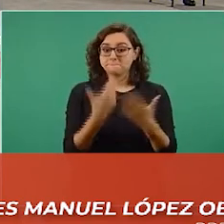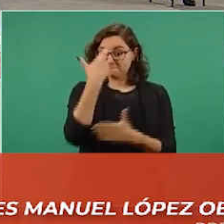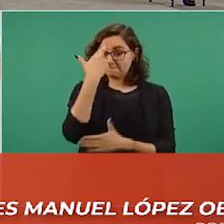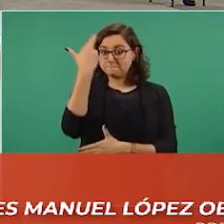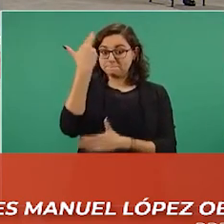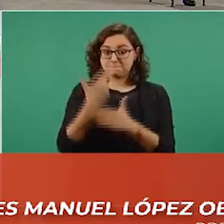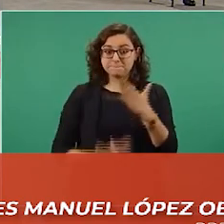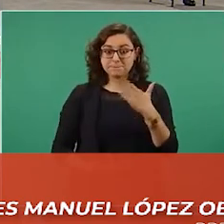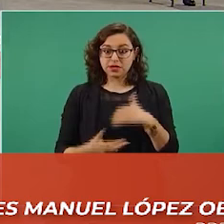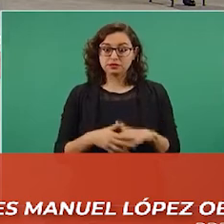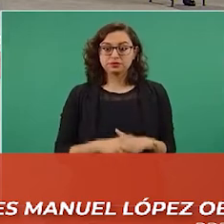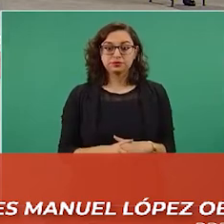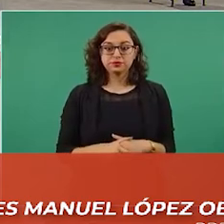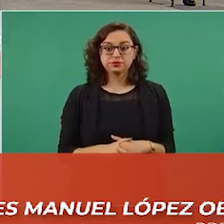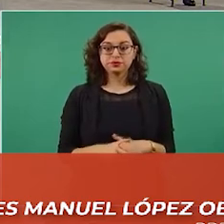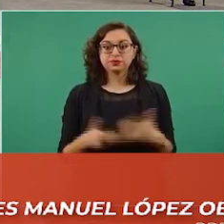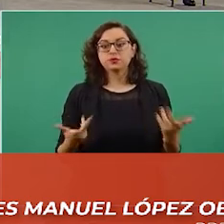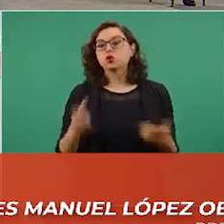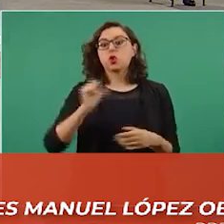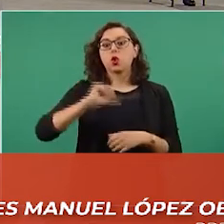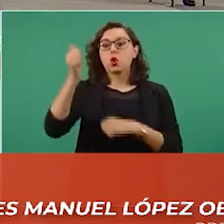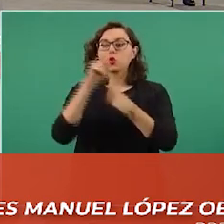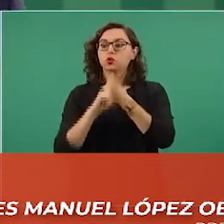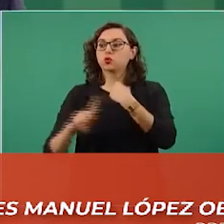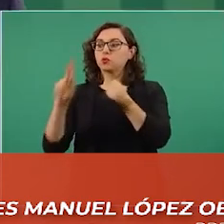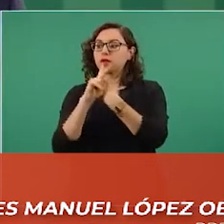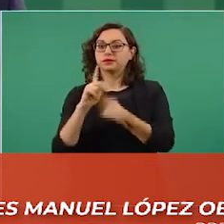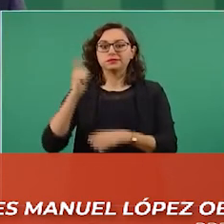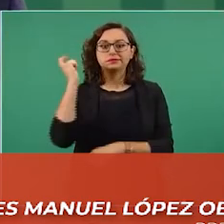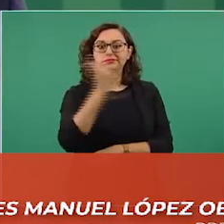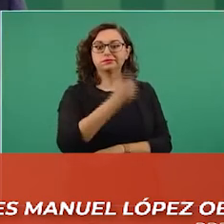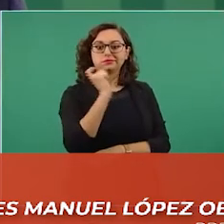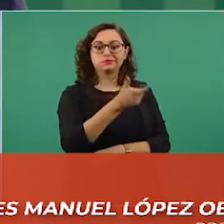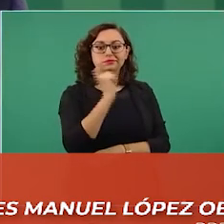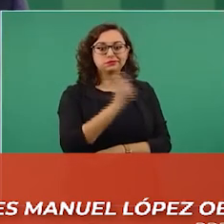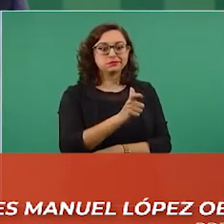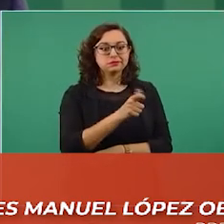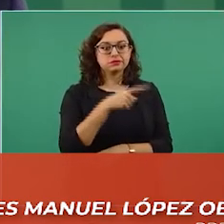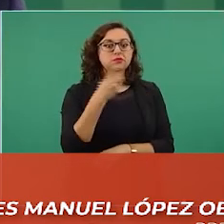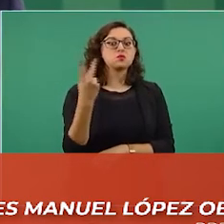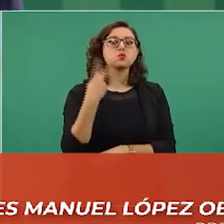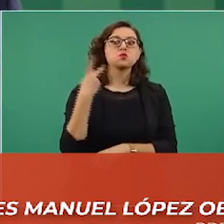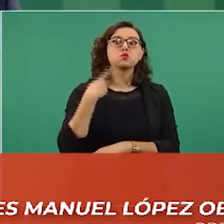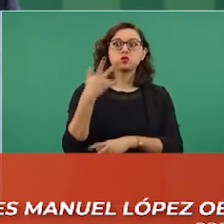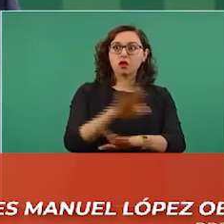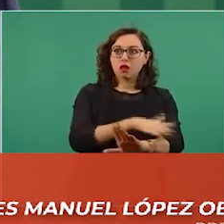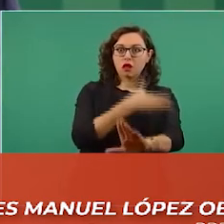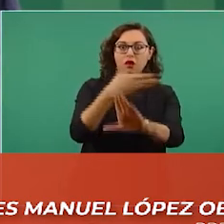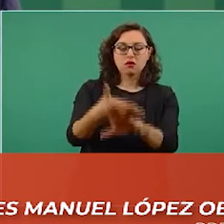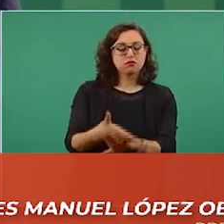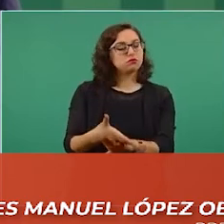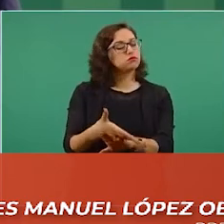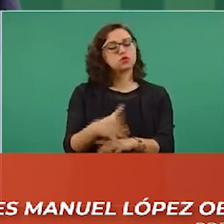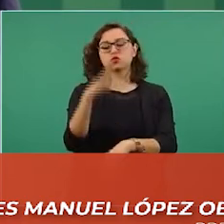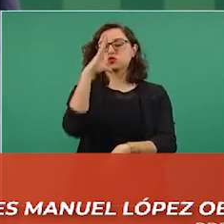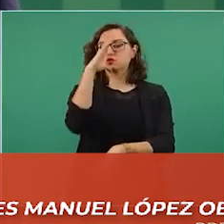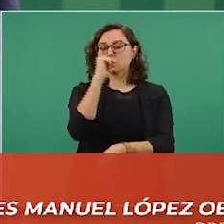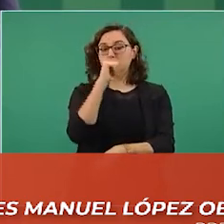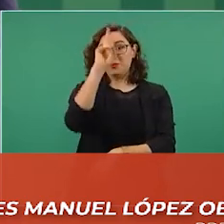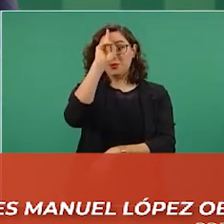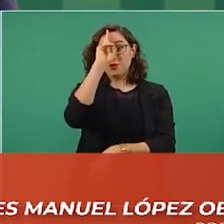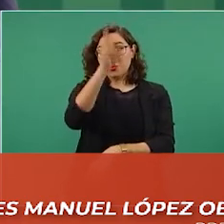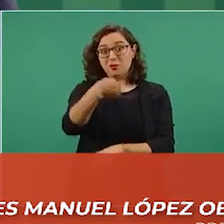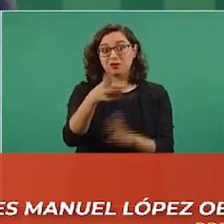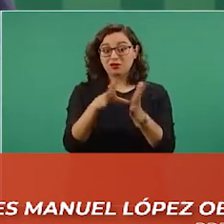no se puede recibir dinero del extranjero para hacer labores políticas